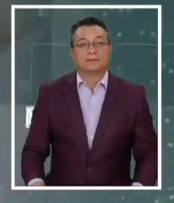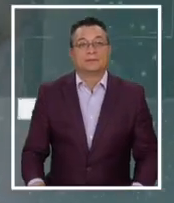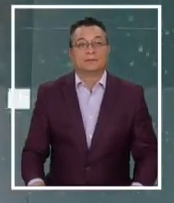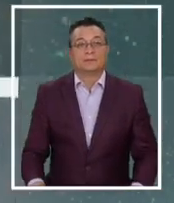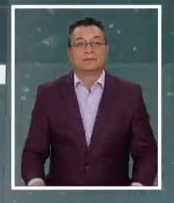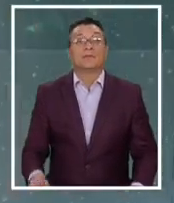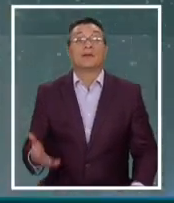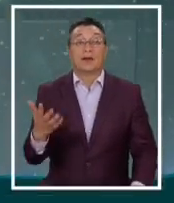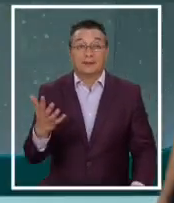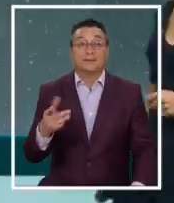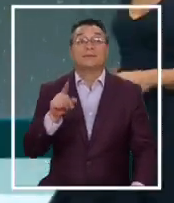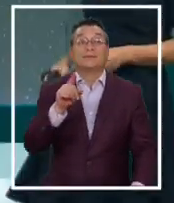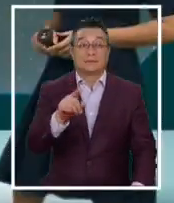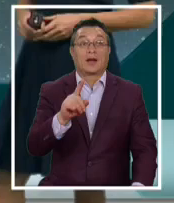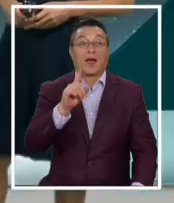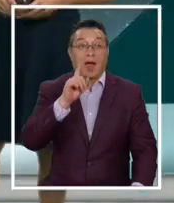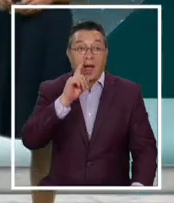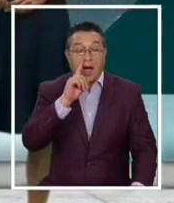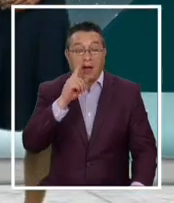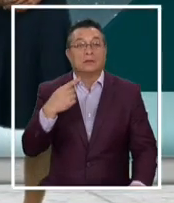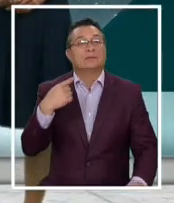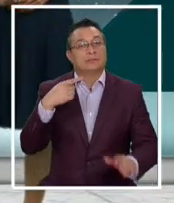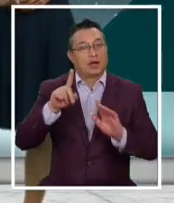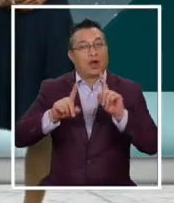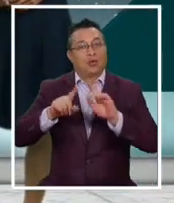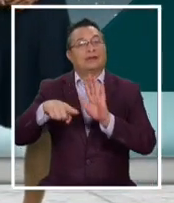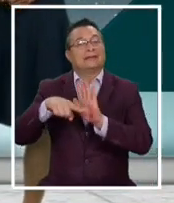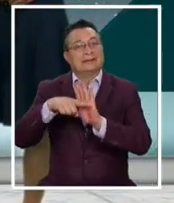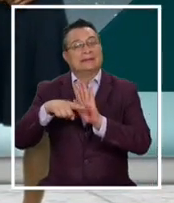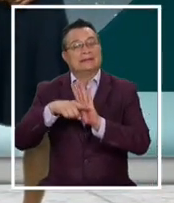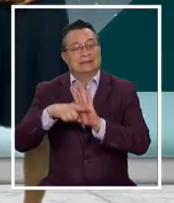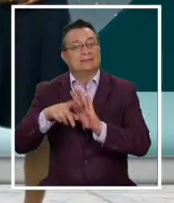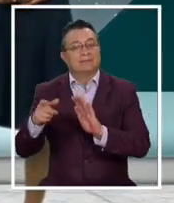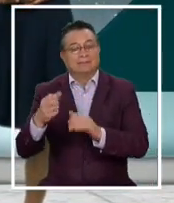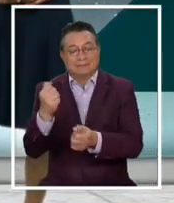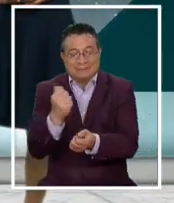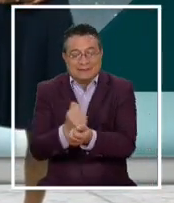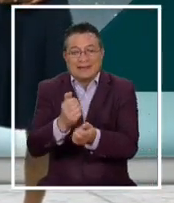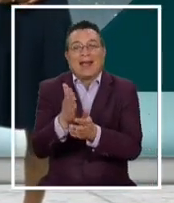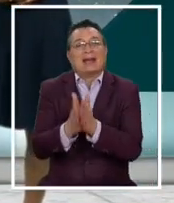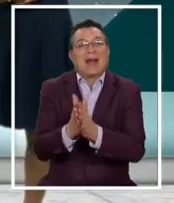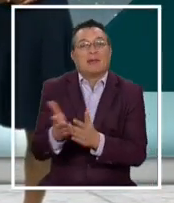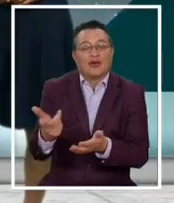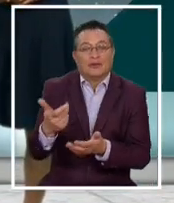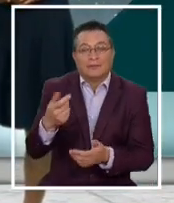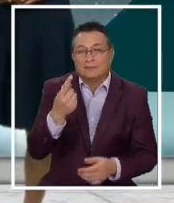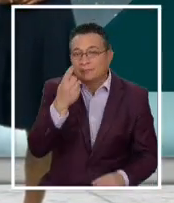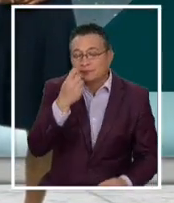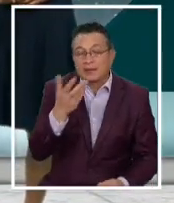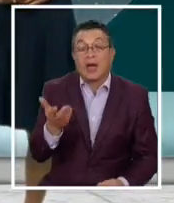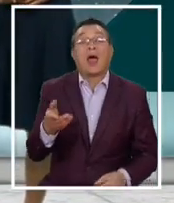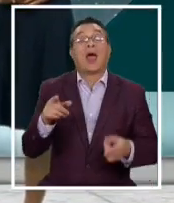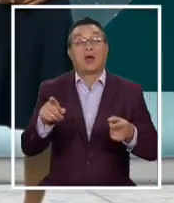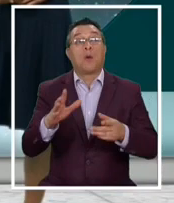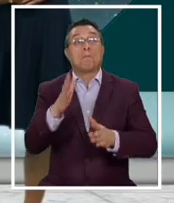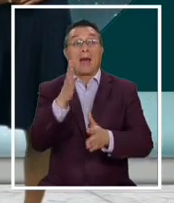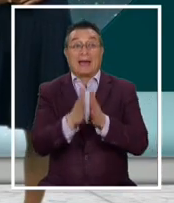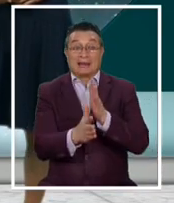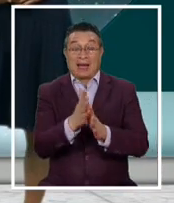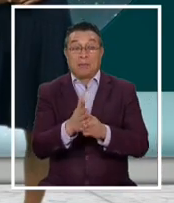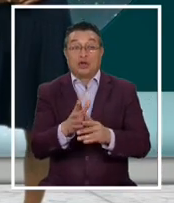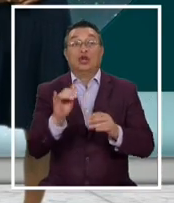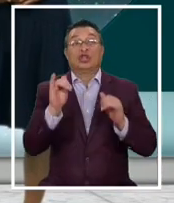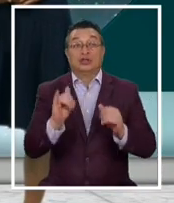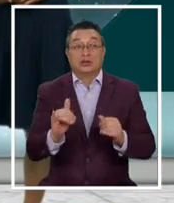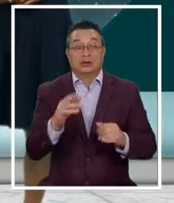Ahí teníamos, se podría decir, los contras de este test. Pero también tiene algunos pros que es muchísimo más rápido